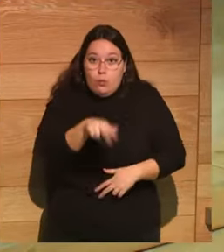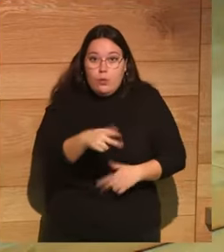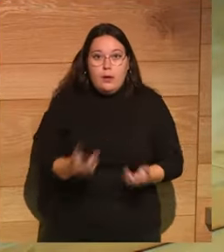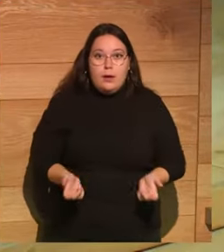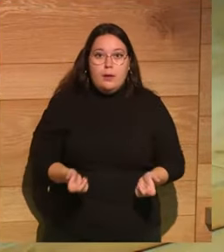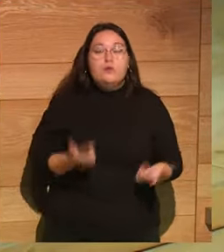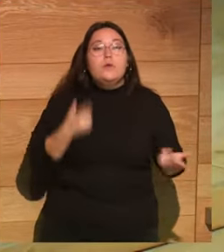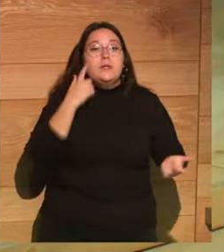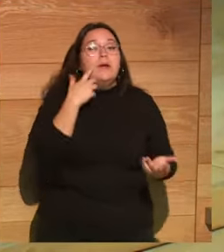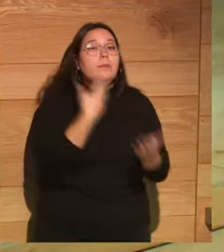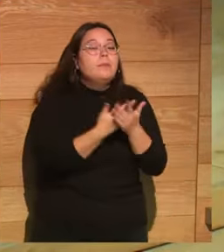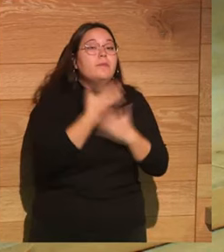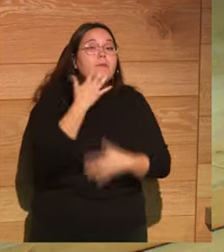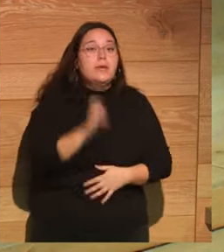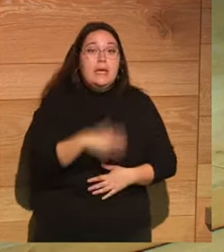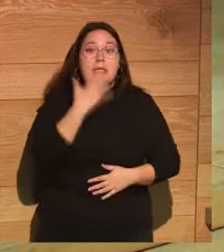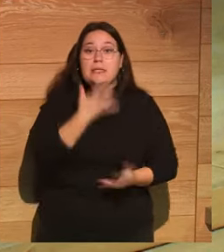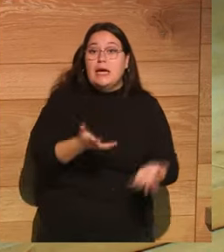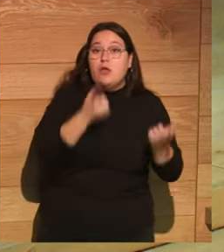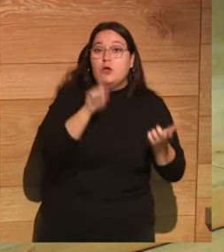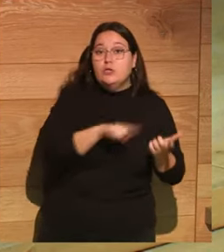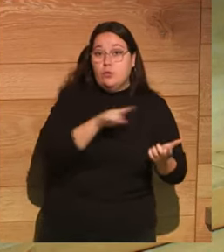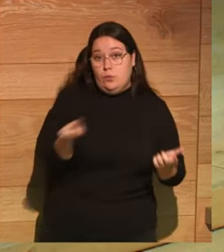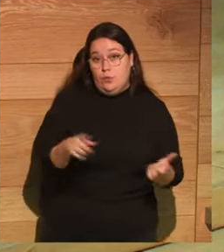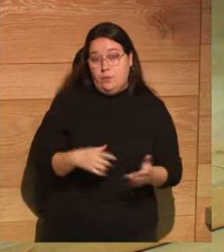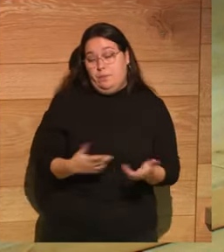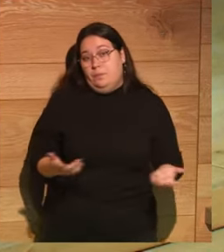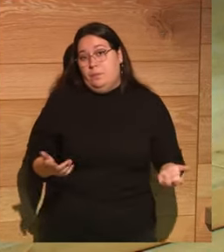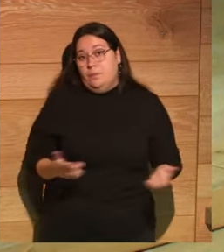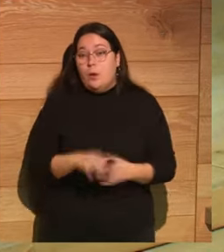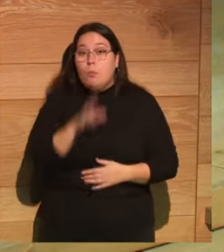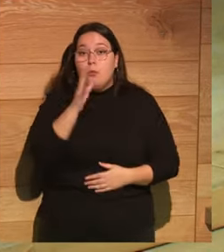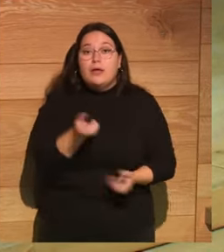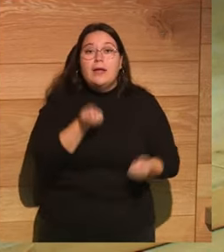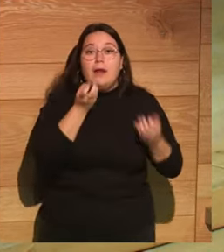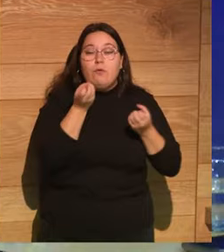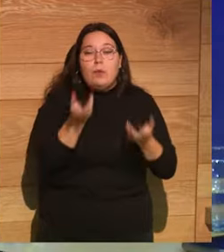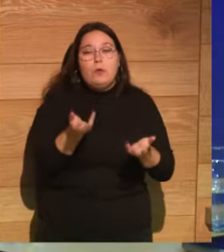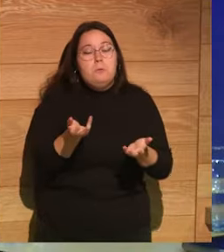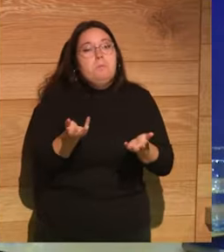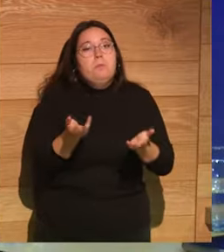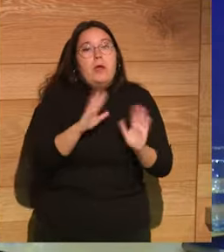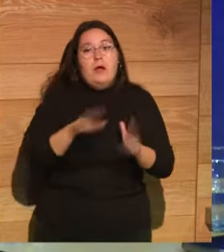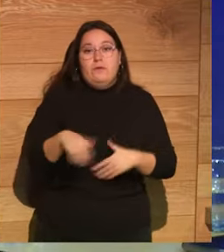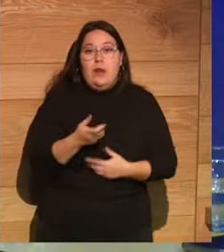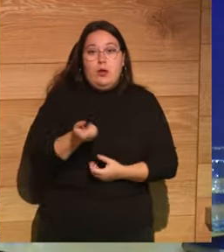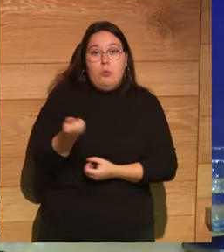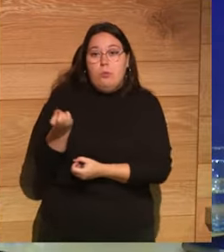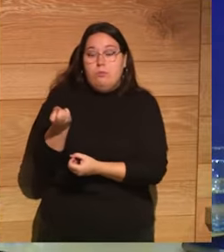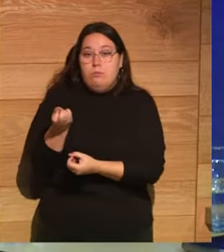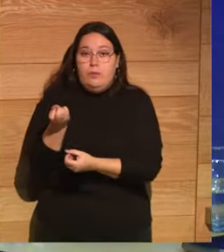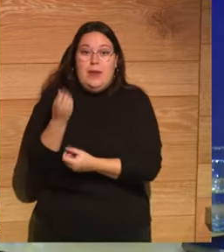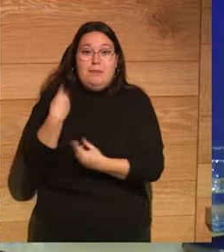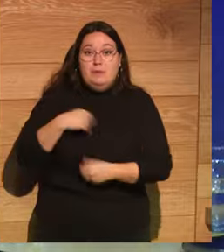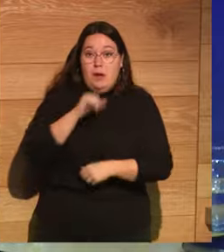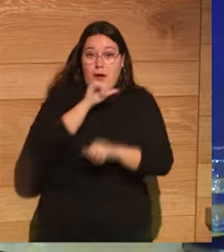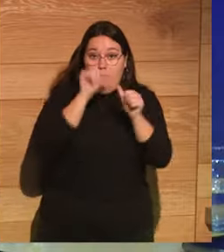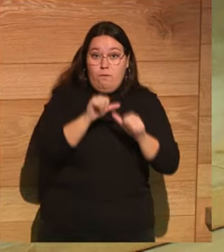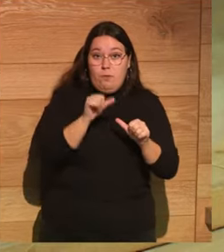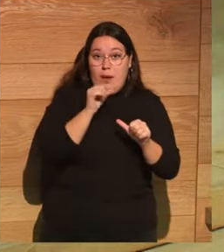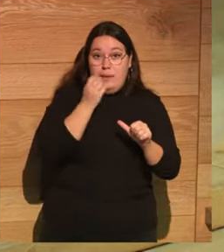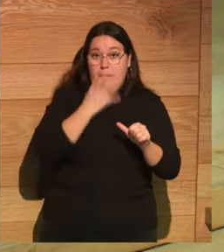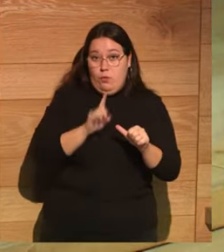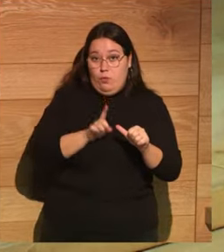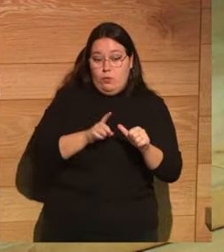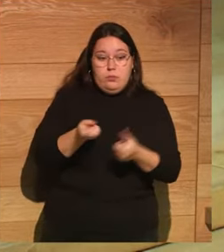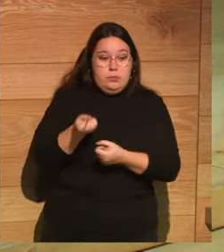verificar si aquella batalla la había ganado Ranset II o no, porque la información no circulaba de la misma manera. Bueno, te diré que